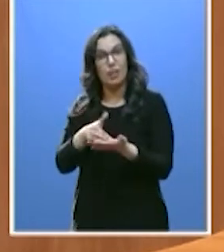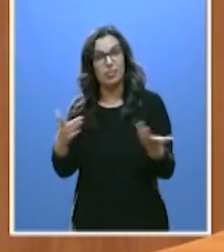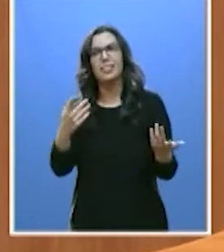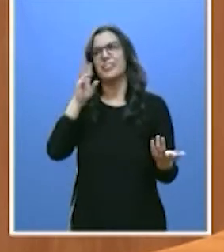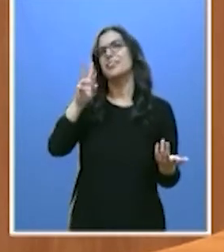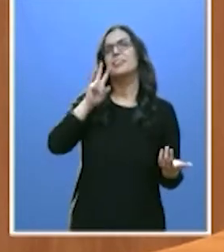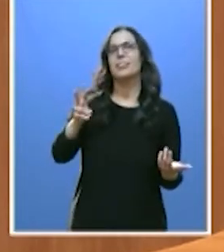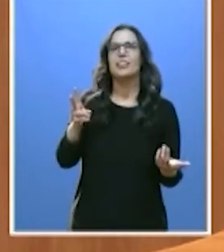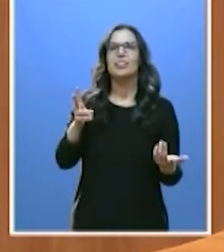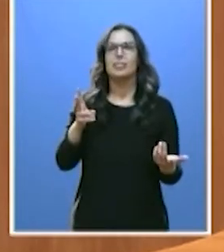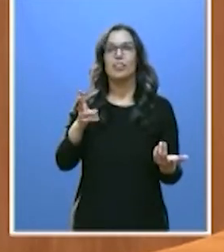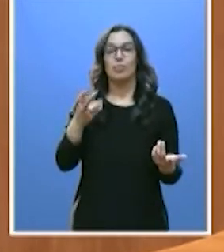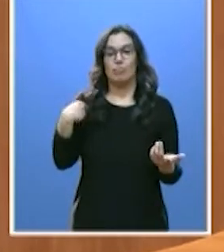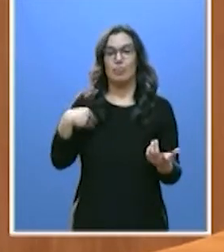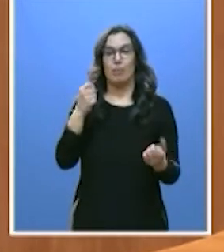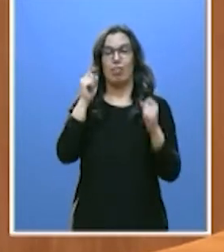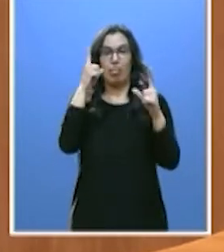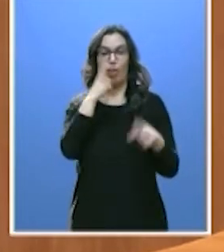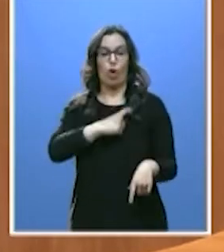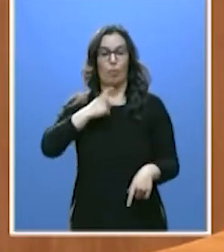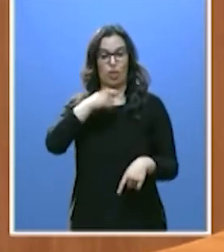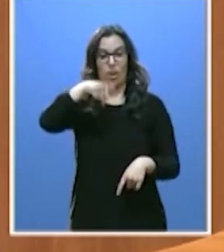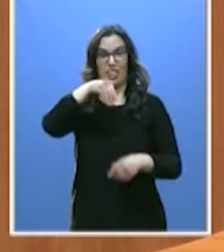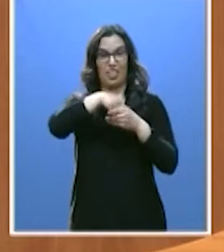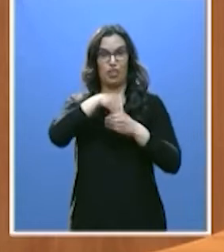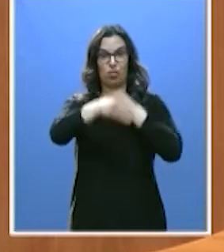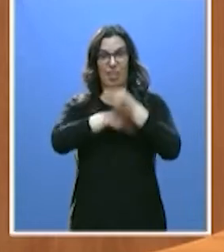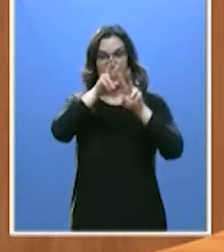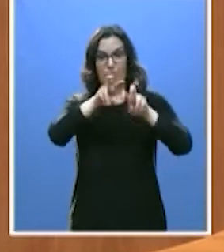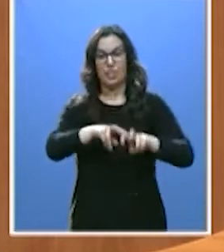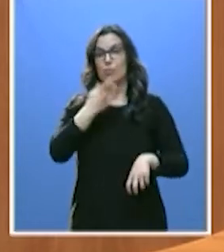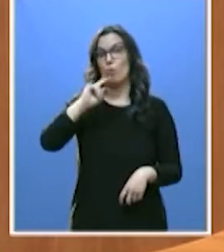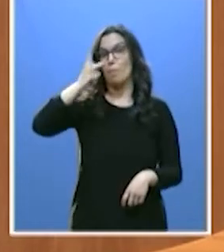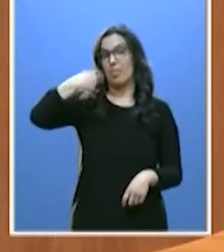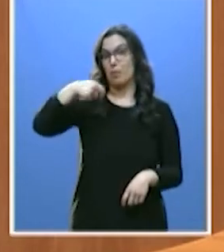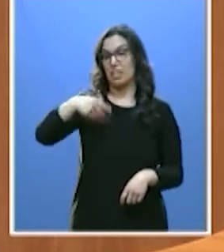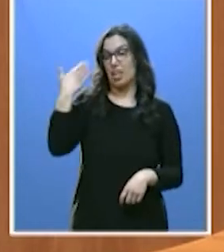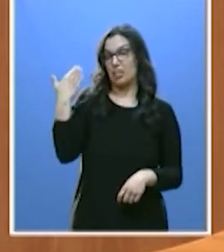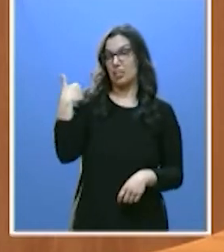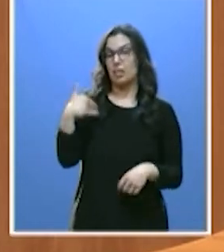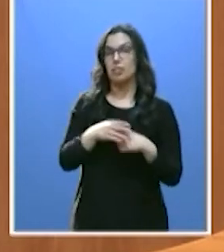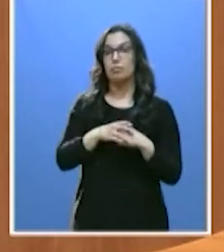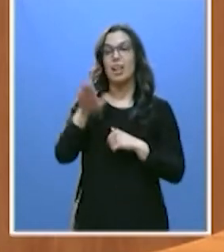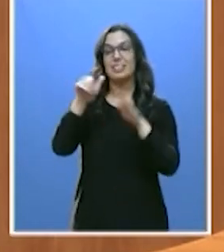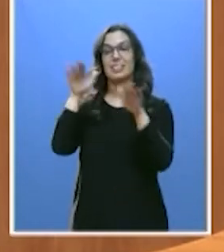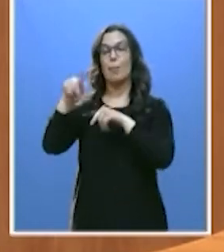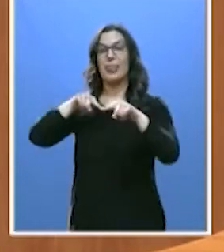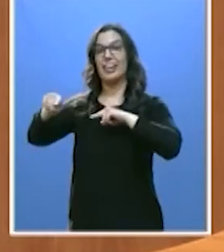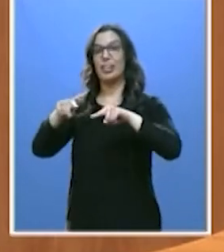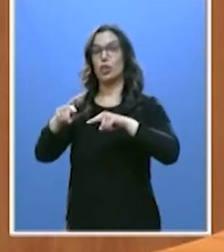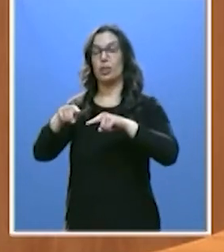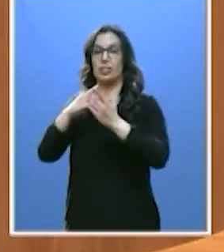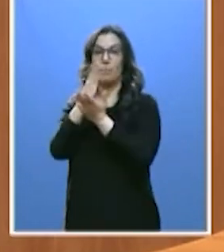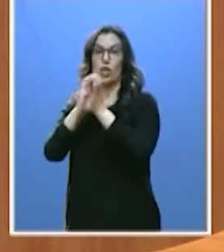hemos visto en la Comisión de Investigación, en estas Cortes, que un vicepresidente llamase a los directores de los medios para comentar